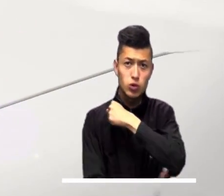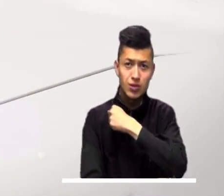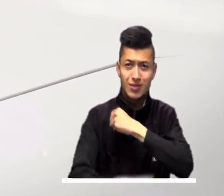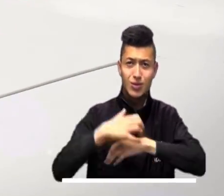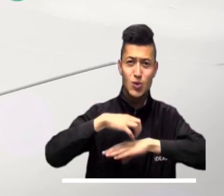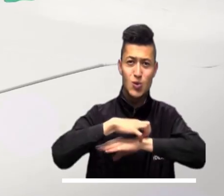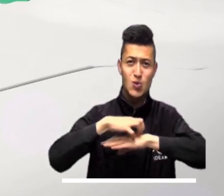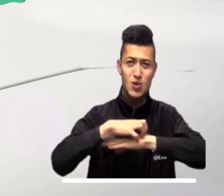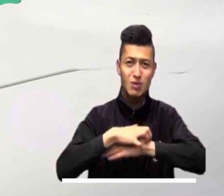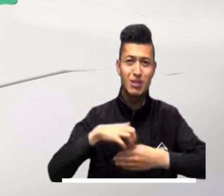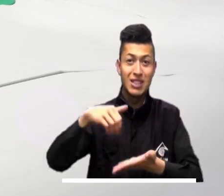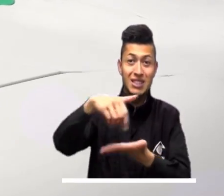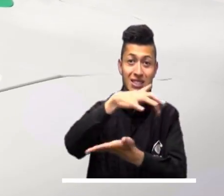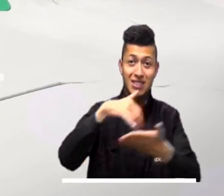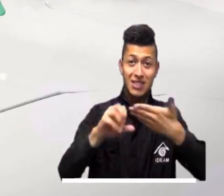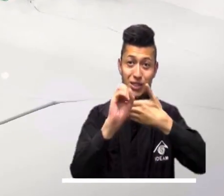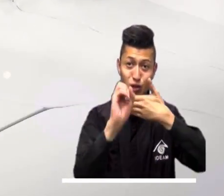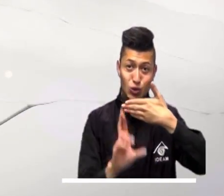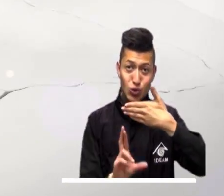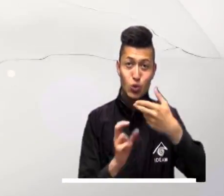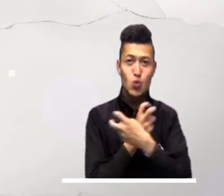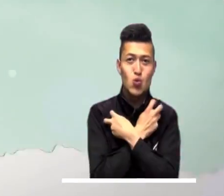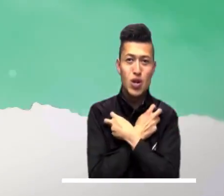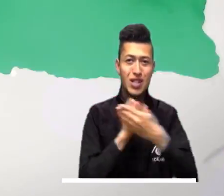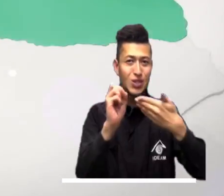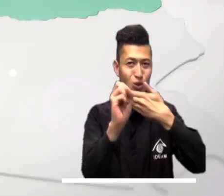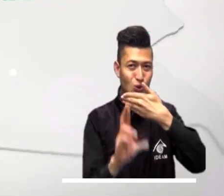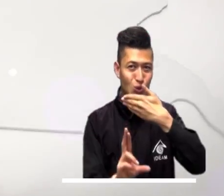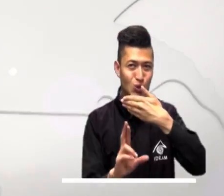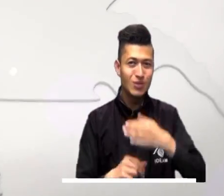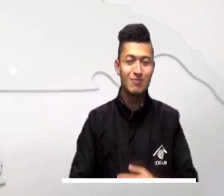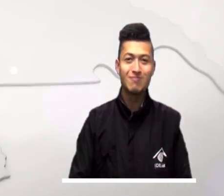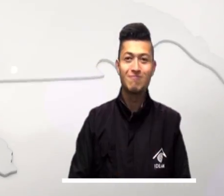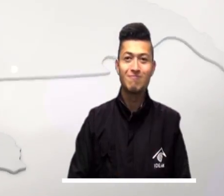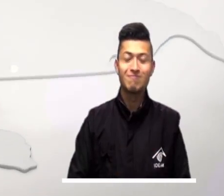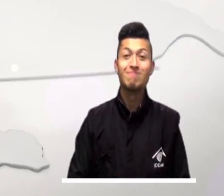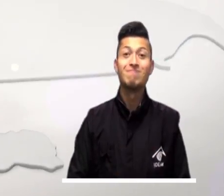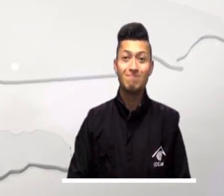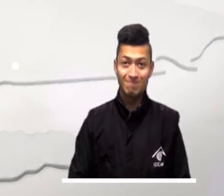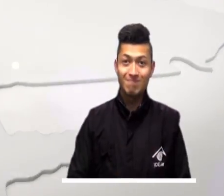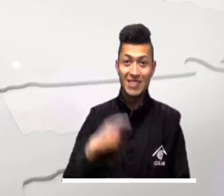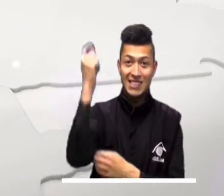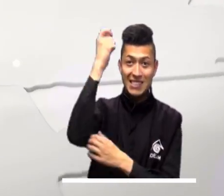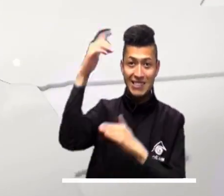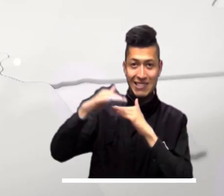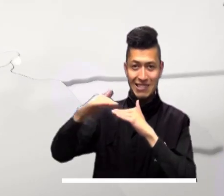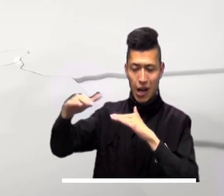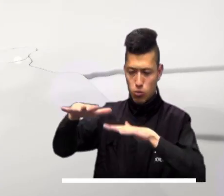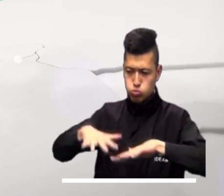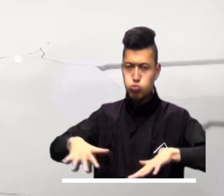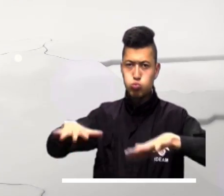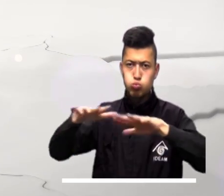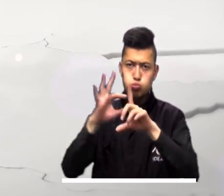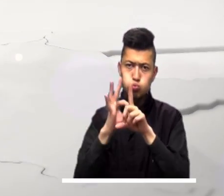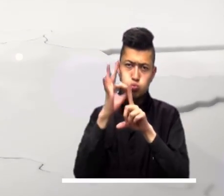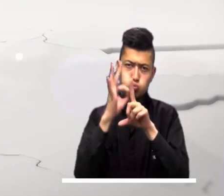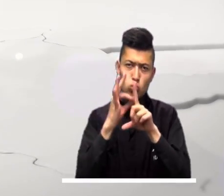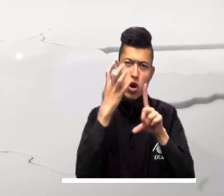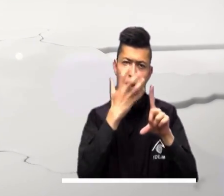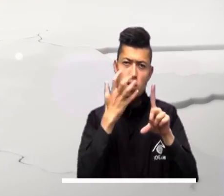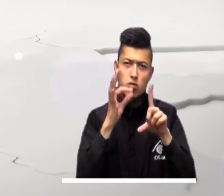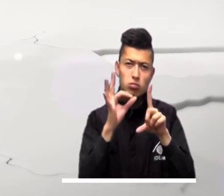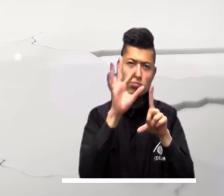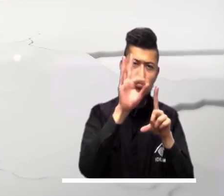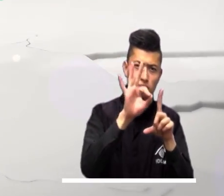Caldas, Cundinamarca, Boyacá, Tolima, sur de Santander y sur de Luila. En los llanos orientales, las temperaturas podrían